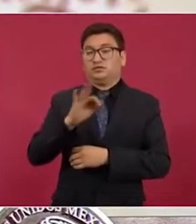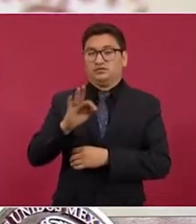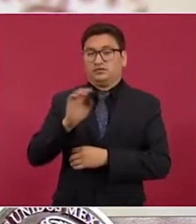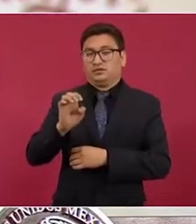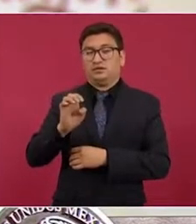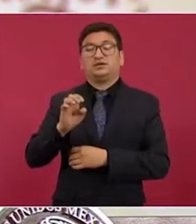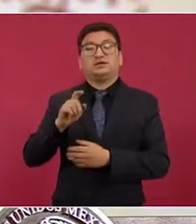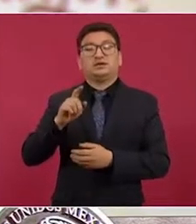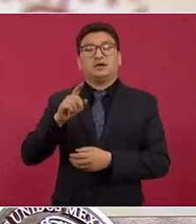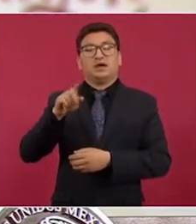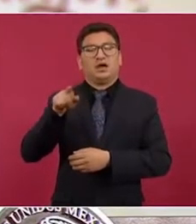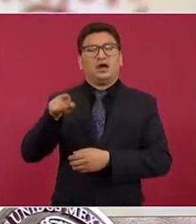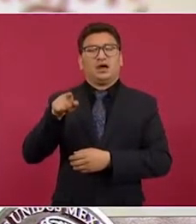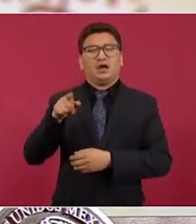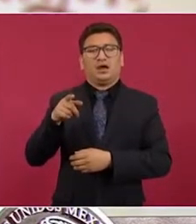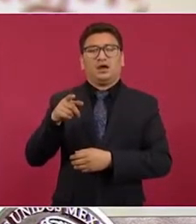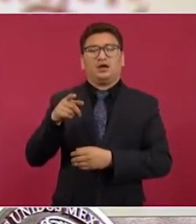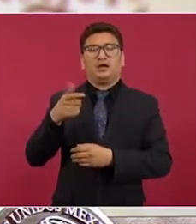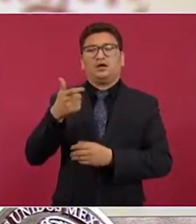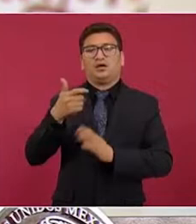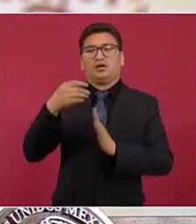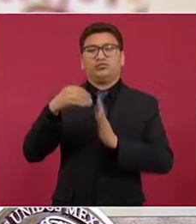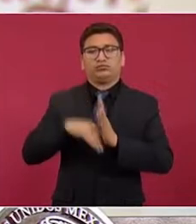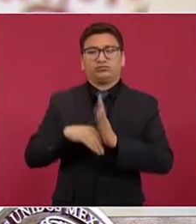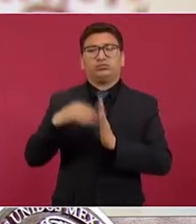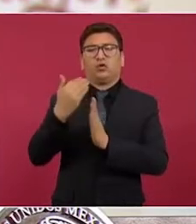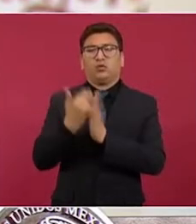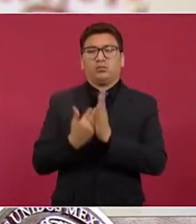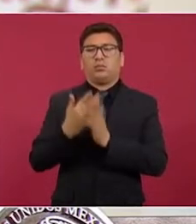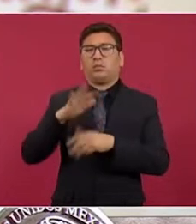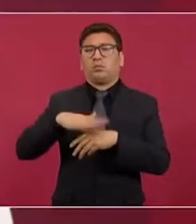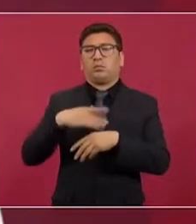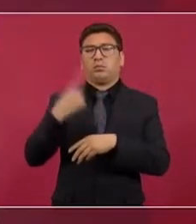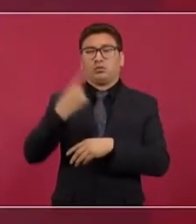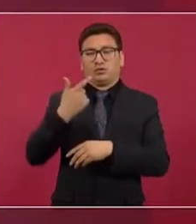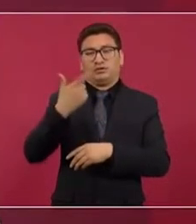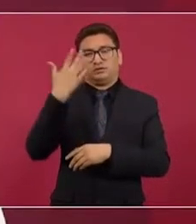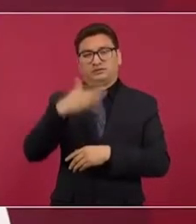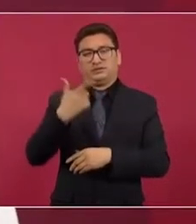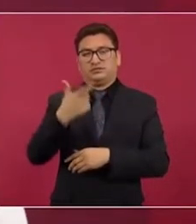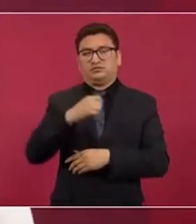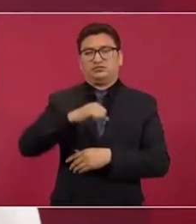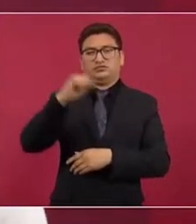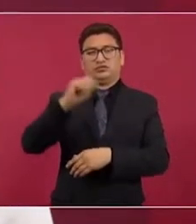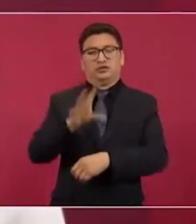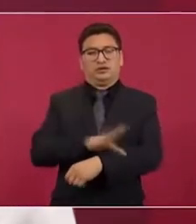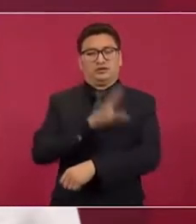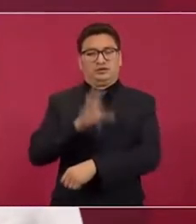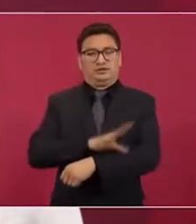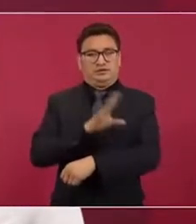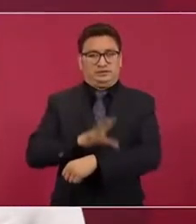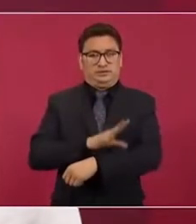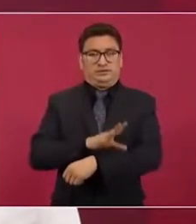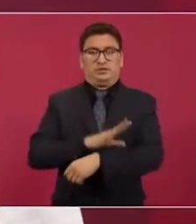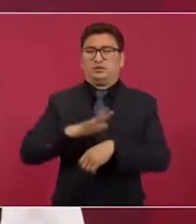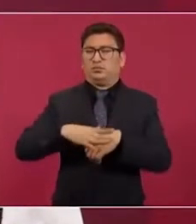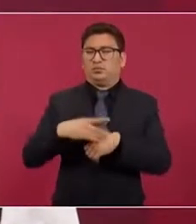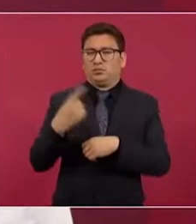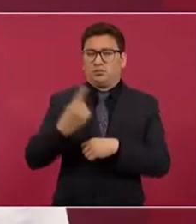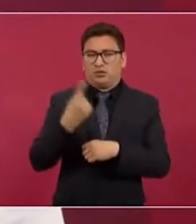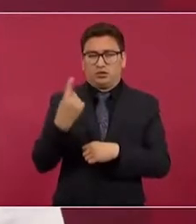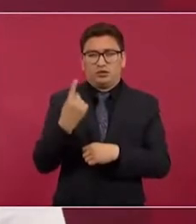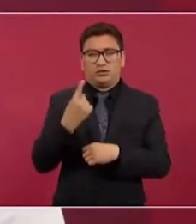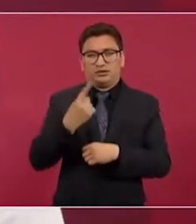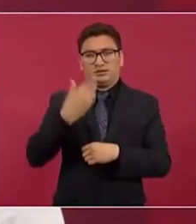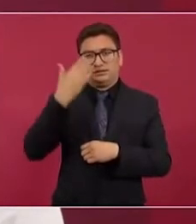Electricidad tuvo un déficit debido al incremento de precios en la energía eléctrica provocado por